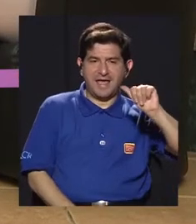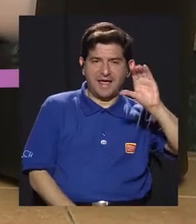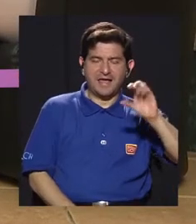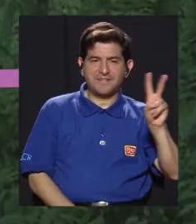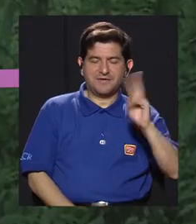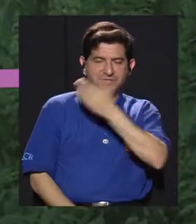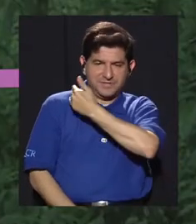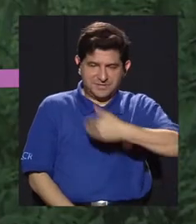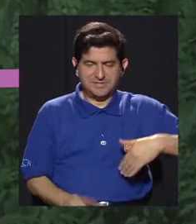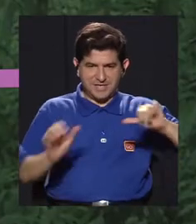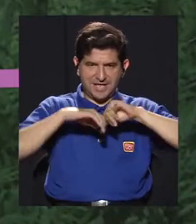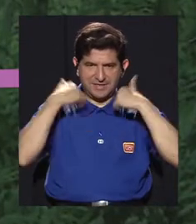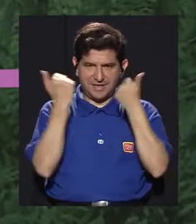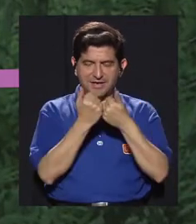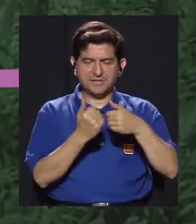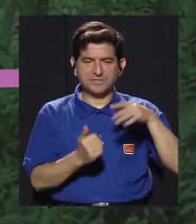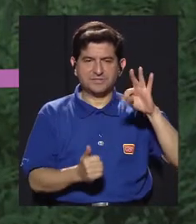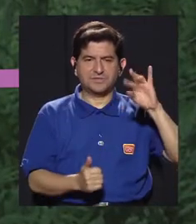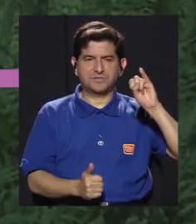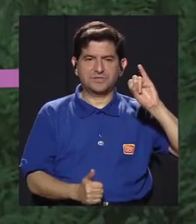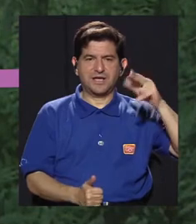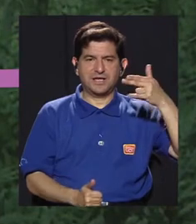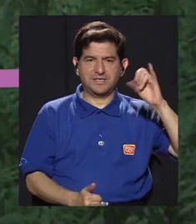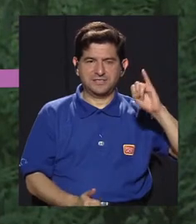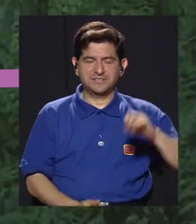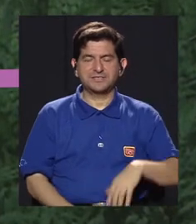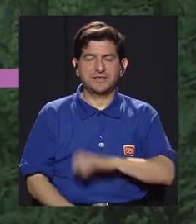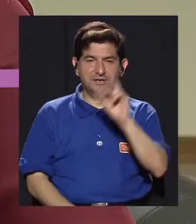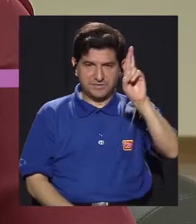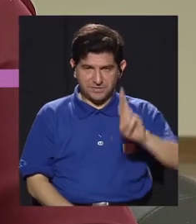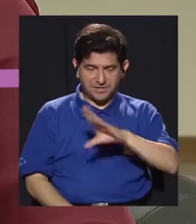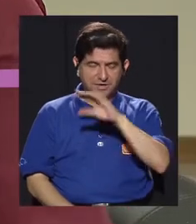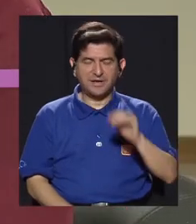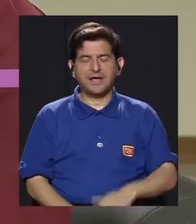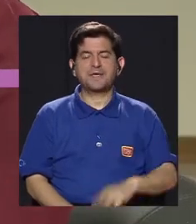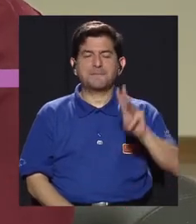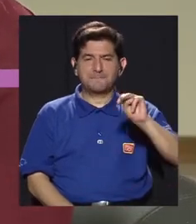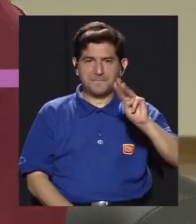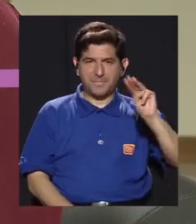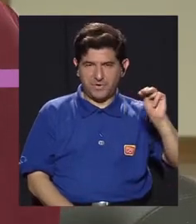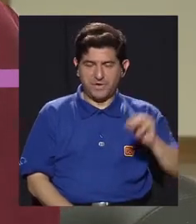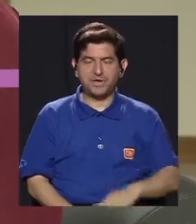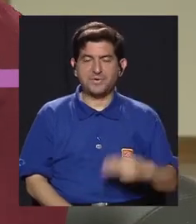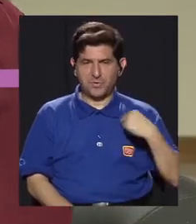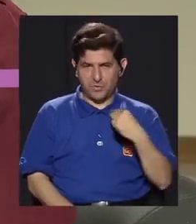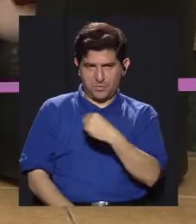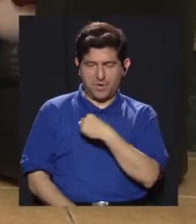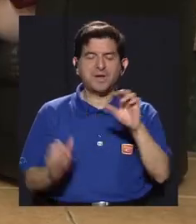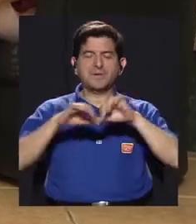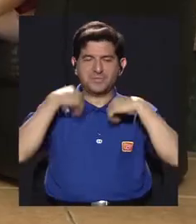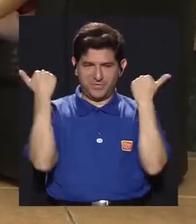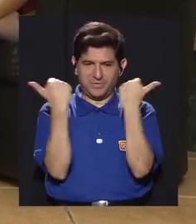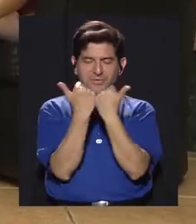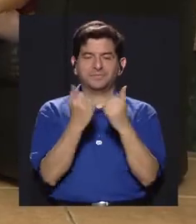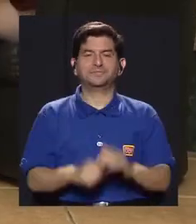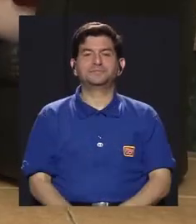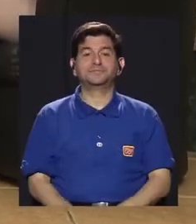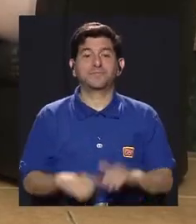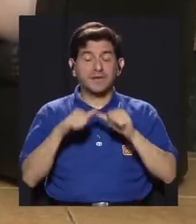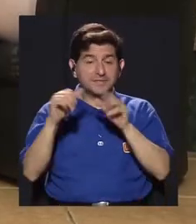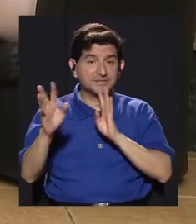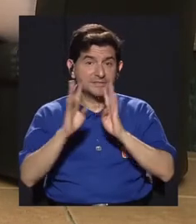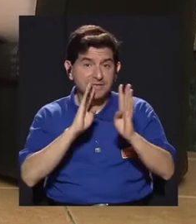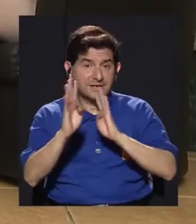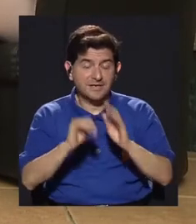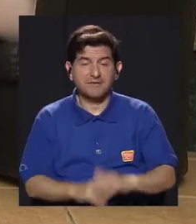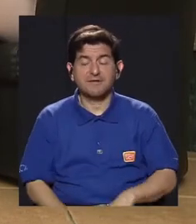Alejandra Cognuk, vicepresidente de la Asociación de Tai Chi Taoísta de Costa Rica y con la señora Mariela Murillo, miembro de la Asociación de Tai Chi. Y